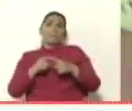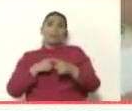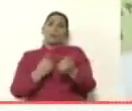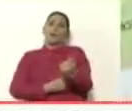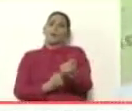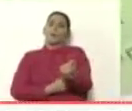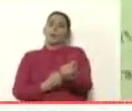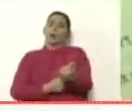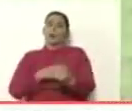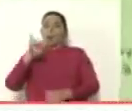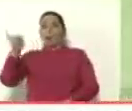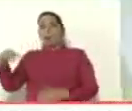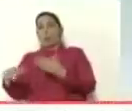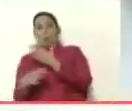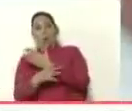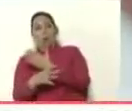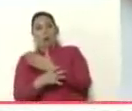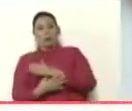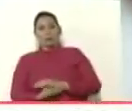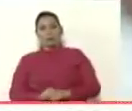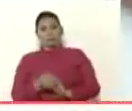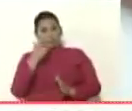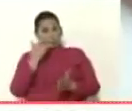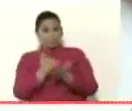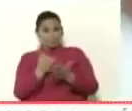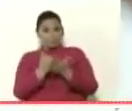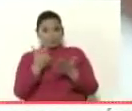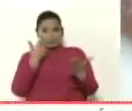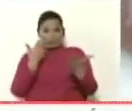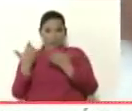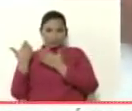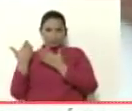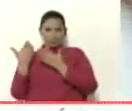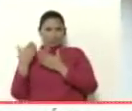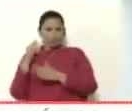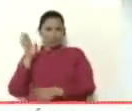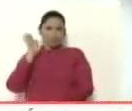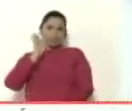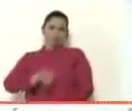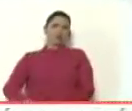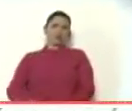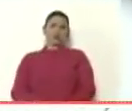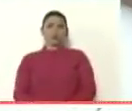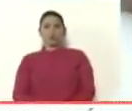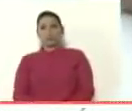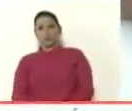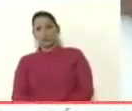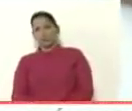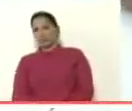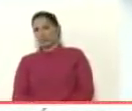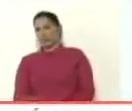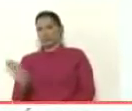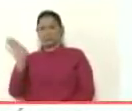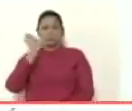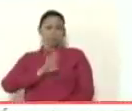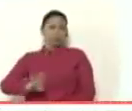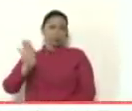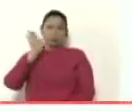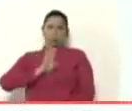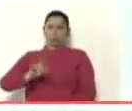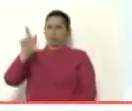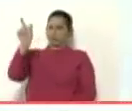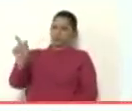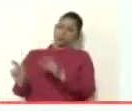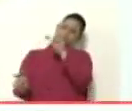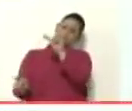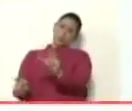Guaidó y miren qué clase de basura miren qué clase de suciedad miren